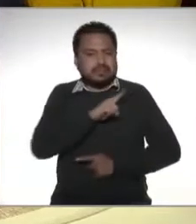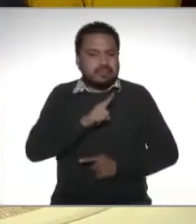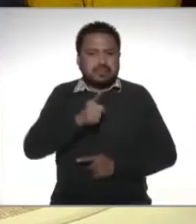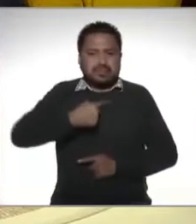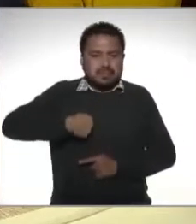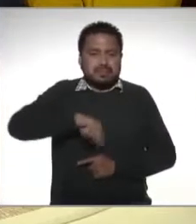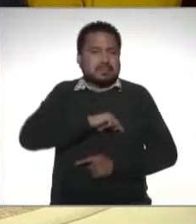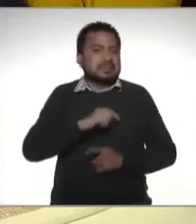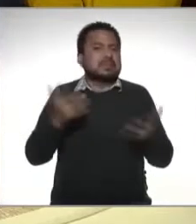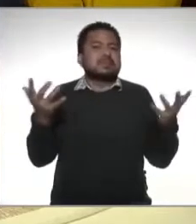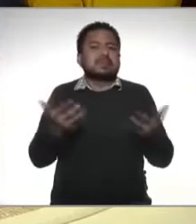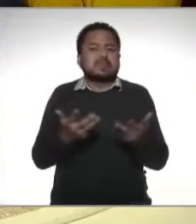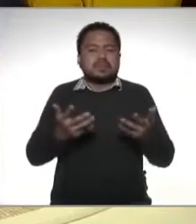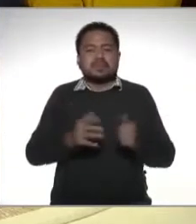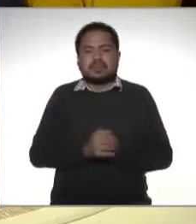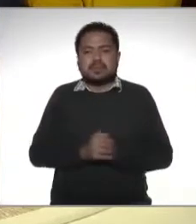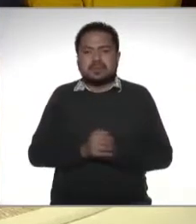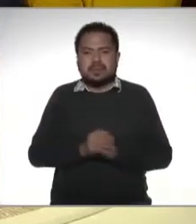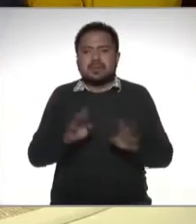hacer en su caso por ejemplo